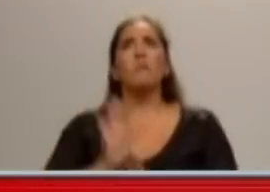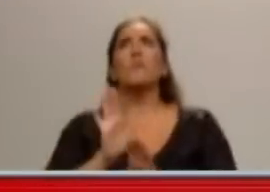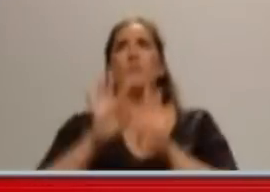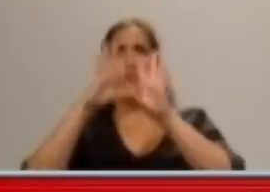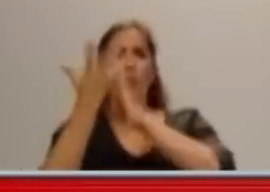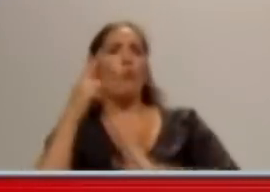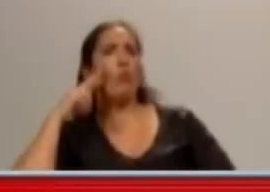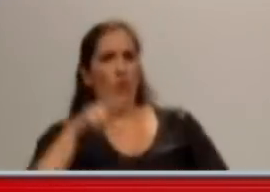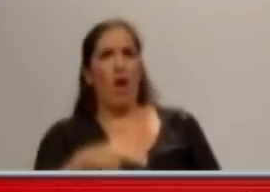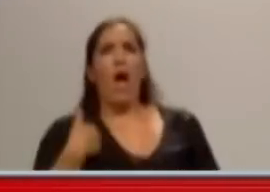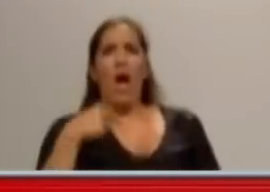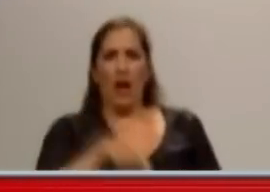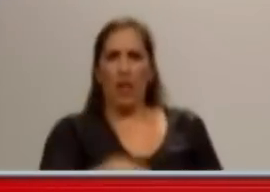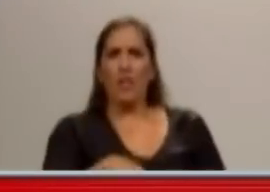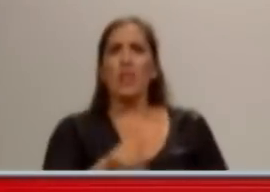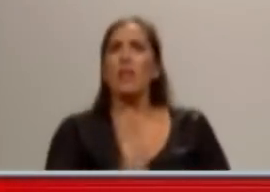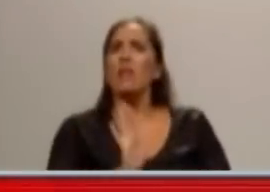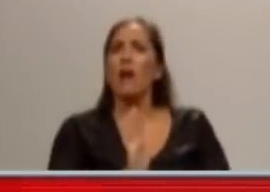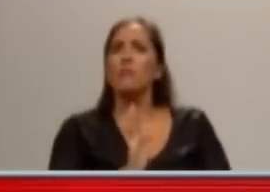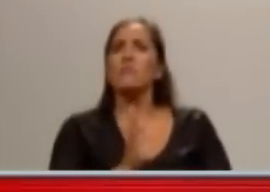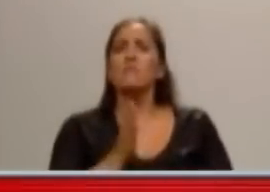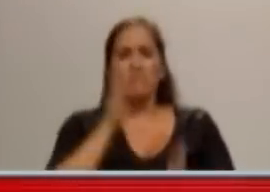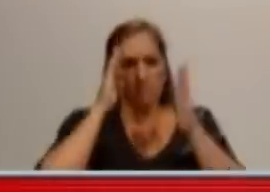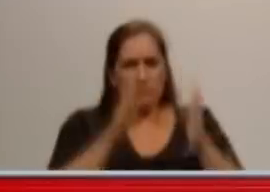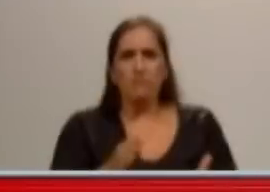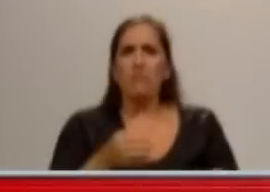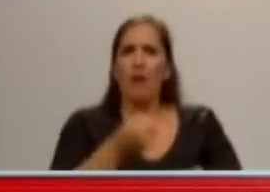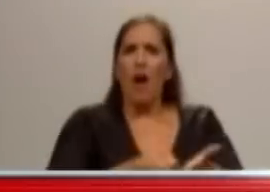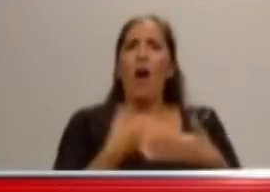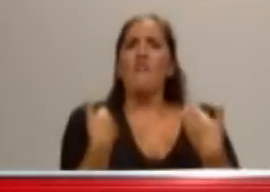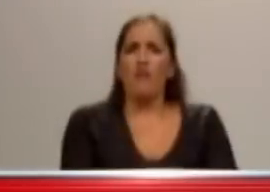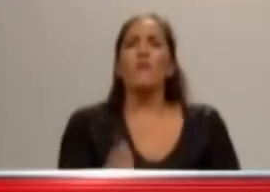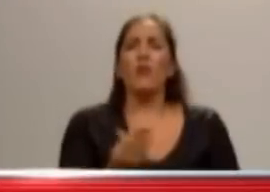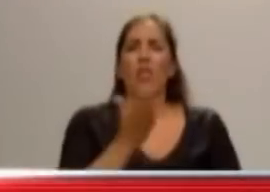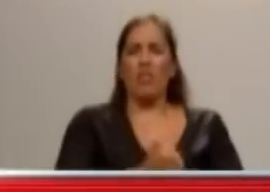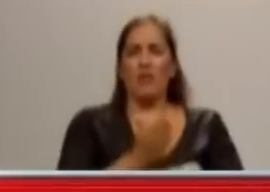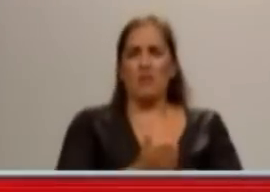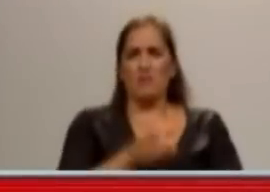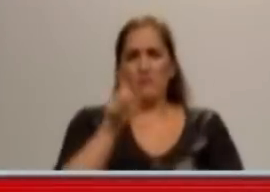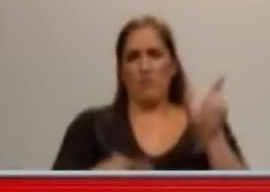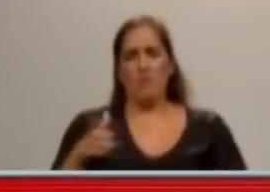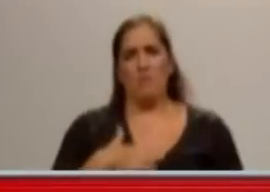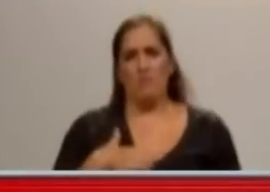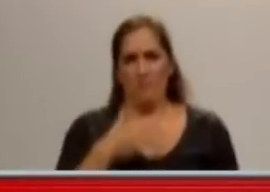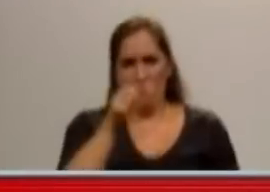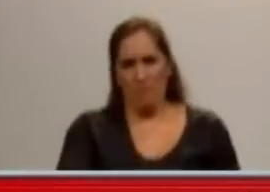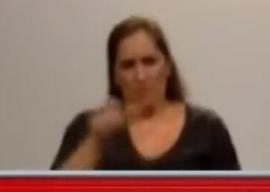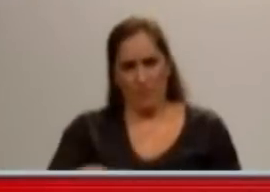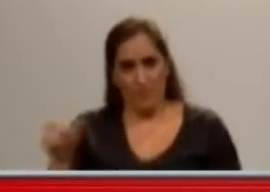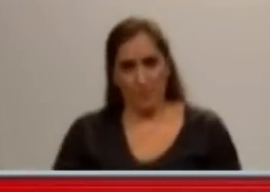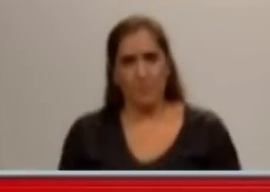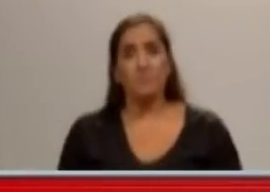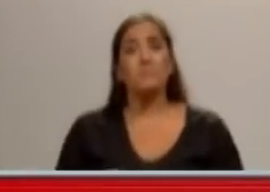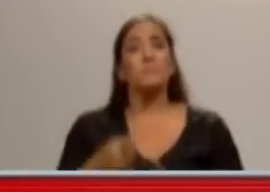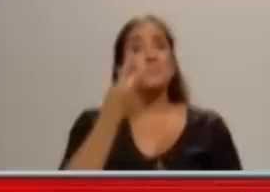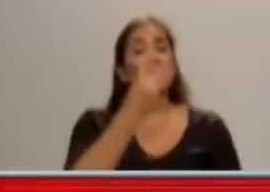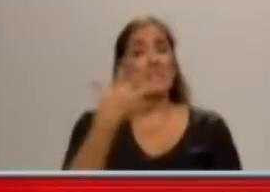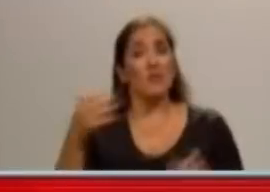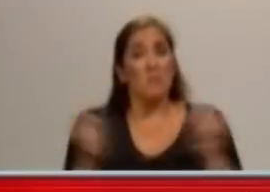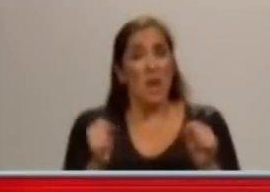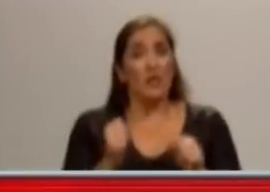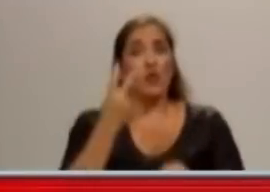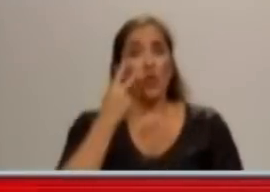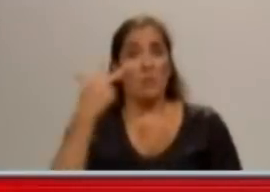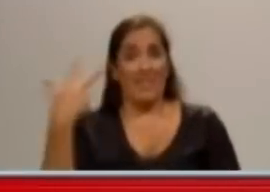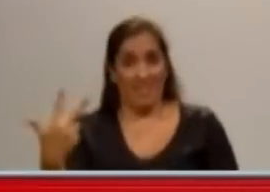muy interesante hablar inclusive con Sergio Acevedo. ¿Te acuerdas que Sergio Acevedo fue titulado de la SIDE? aquel momento en cual estaban las modificaciones. Digo porque para hablar con